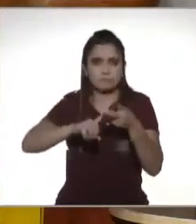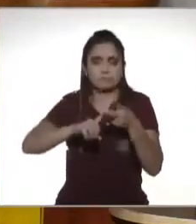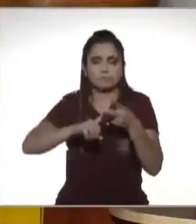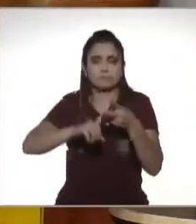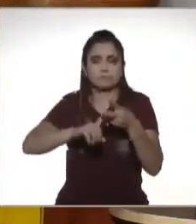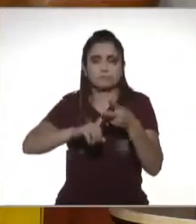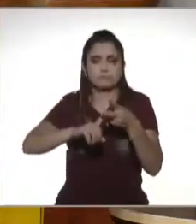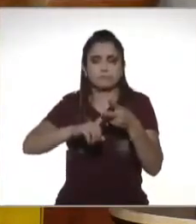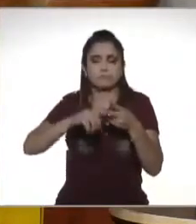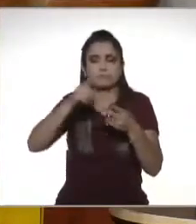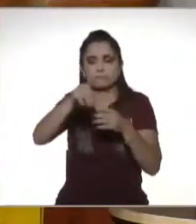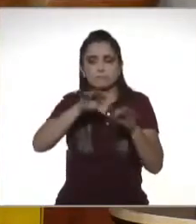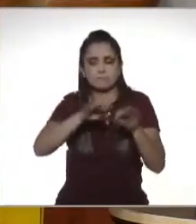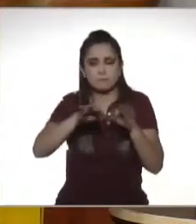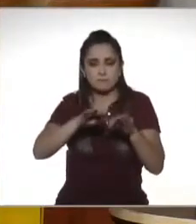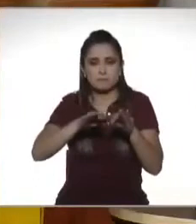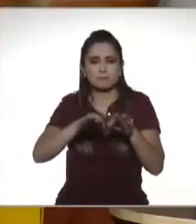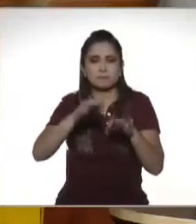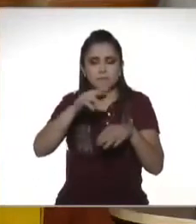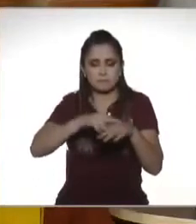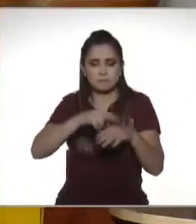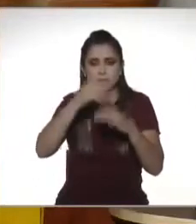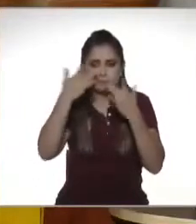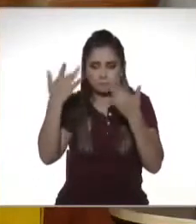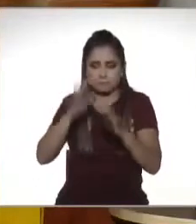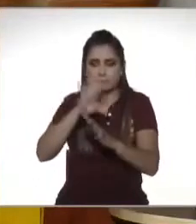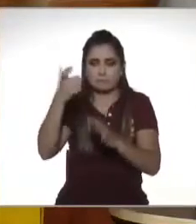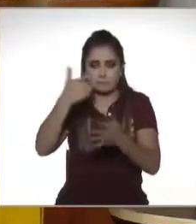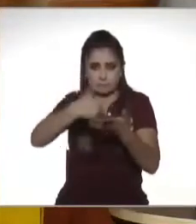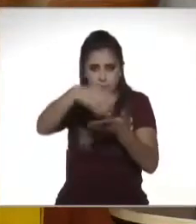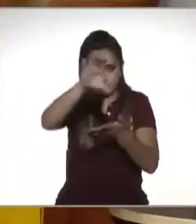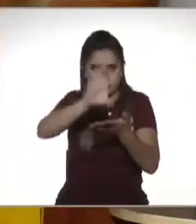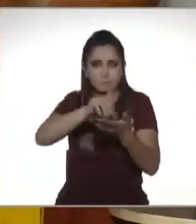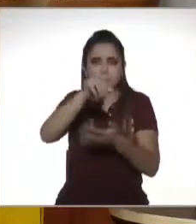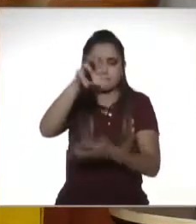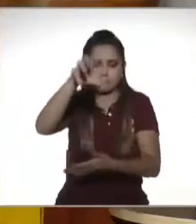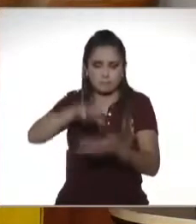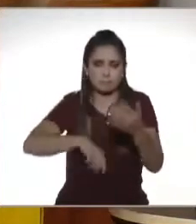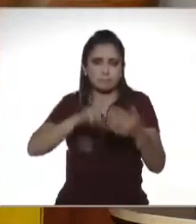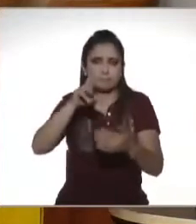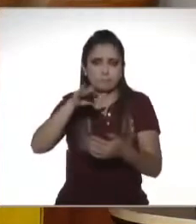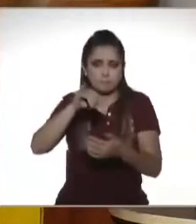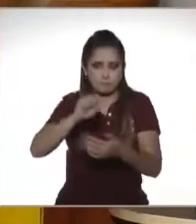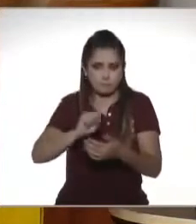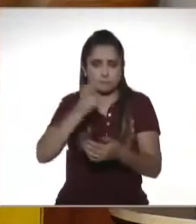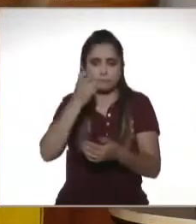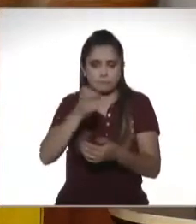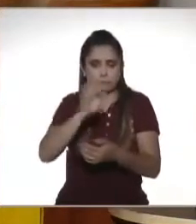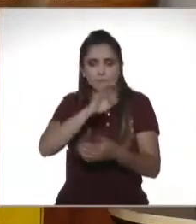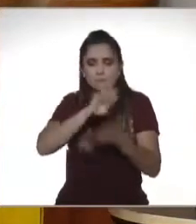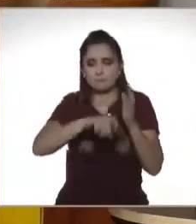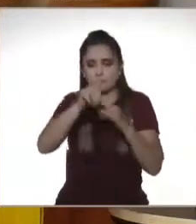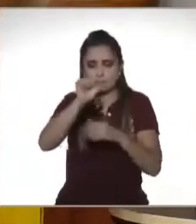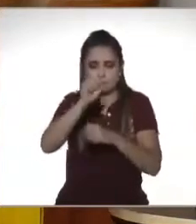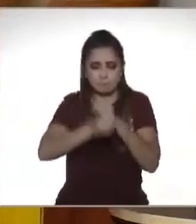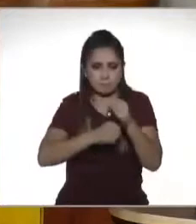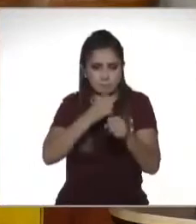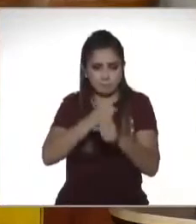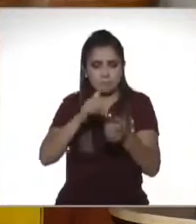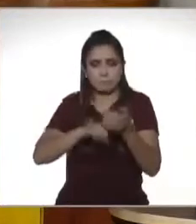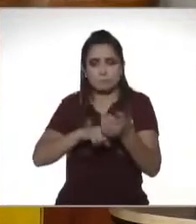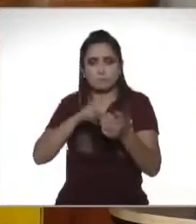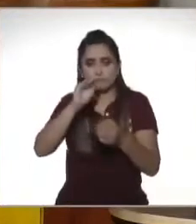también tiene una exención que son 90 humas diarias por cada año de servicios entonces si estuvo trabajando 20 años serían 90